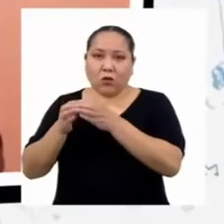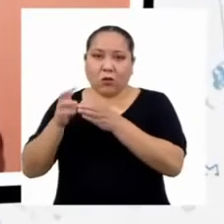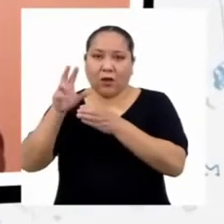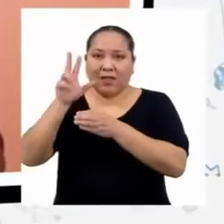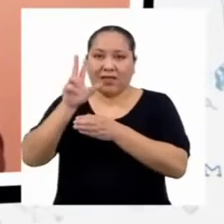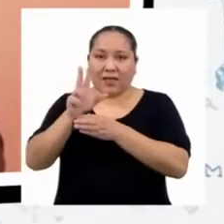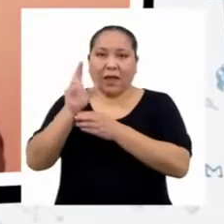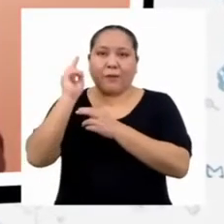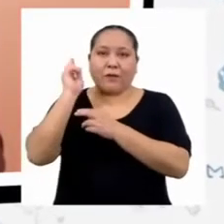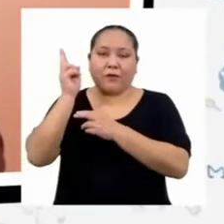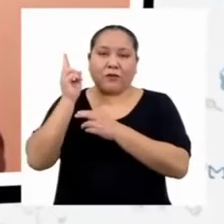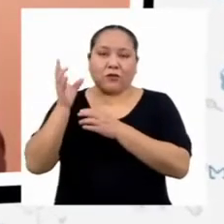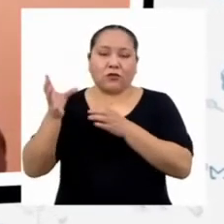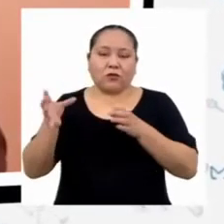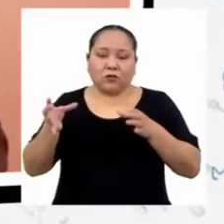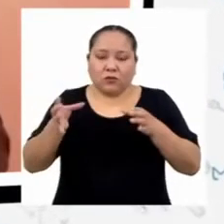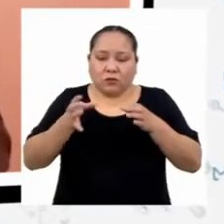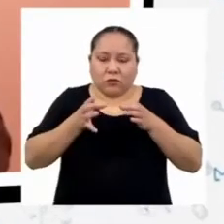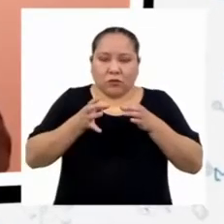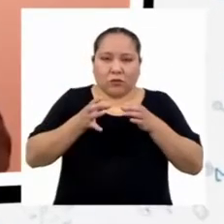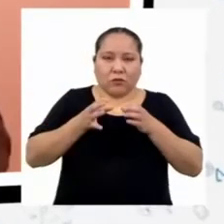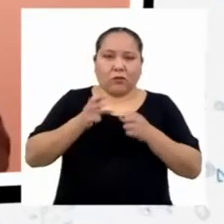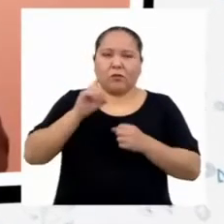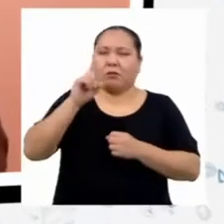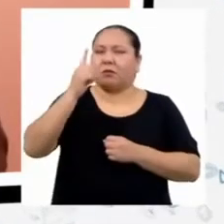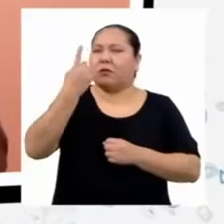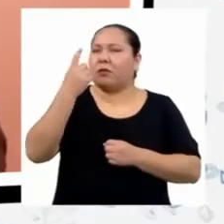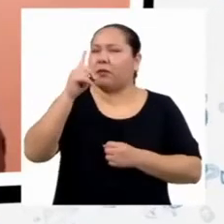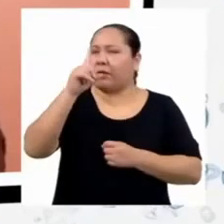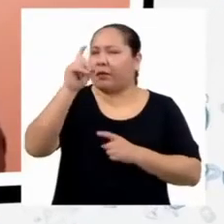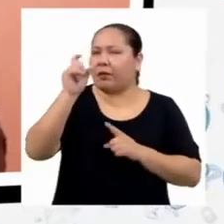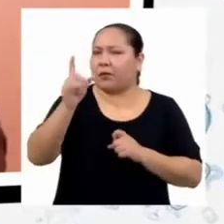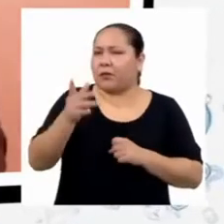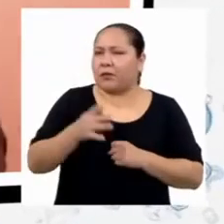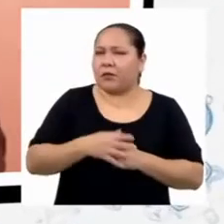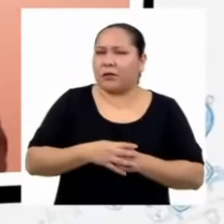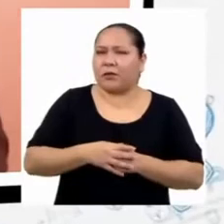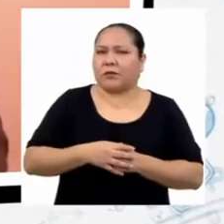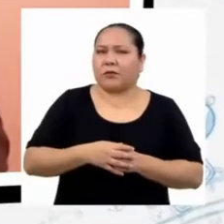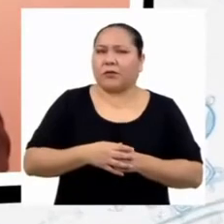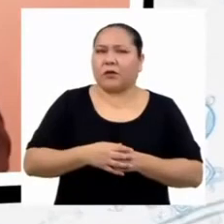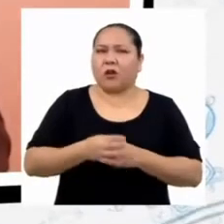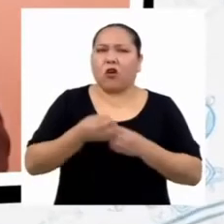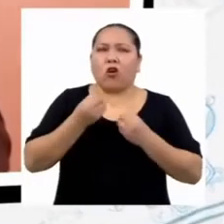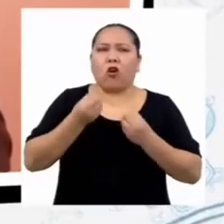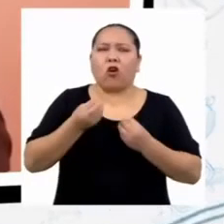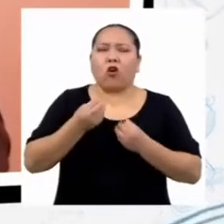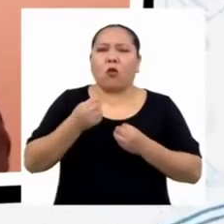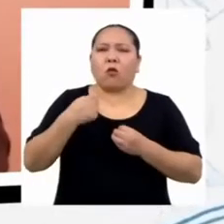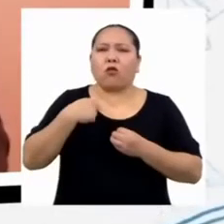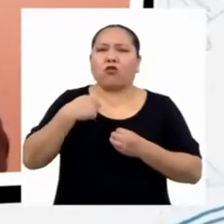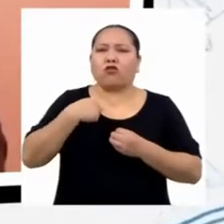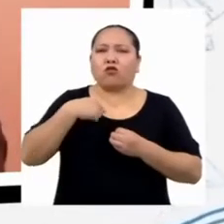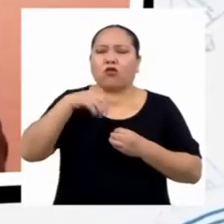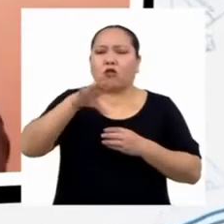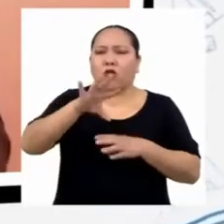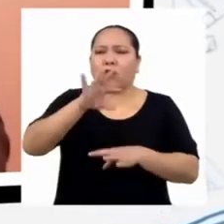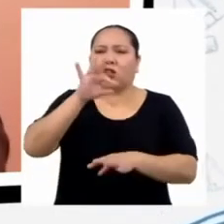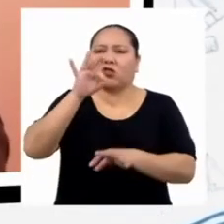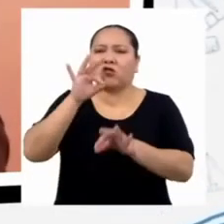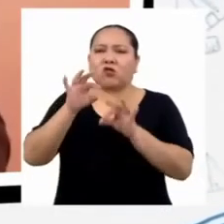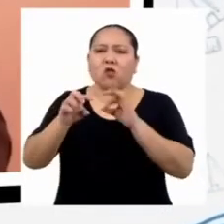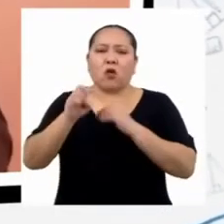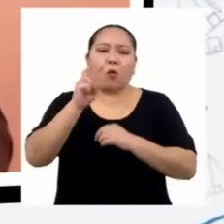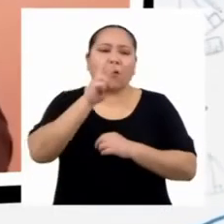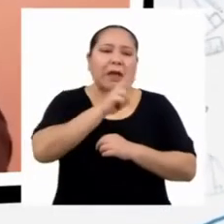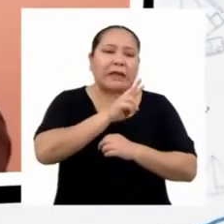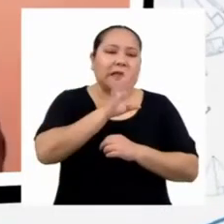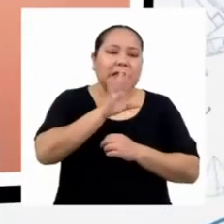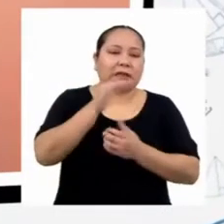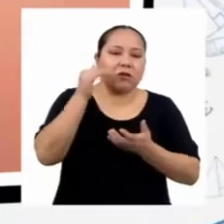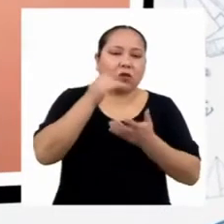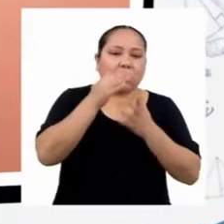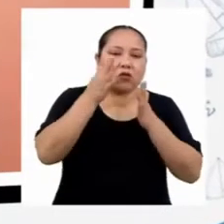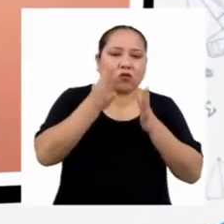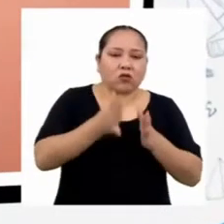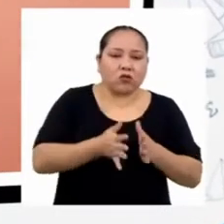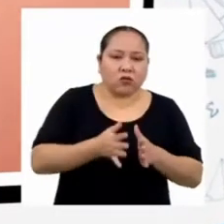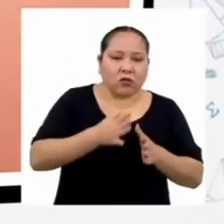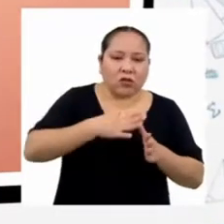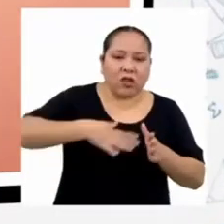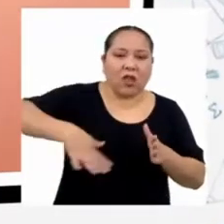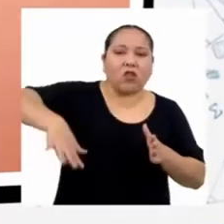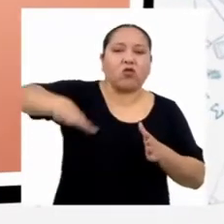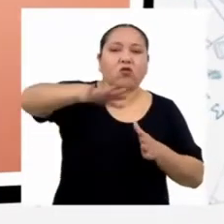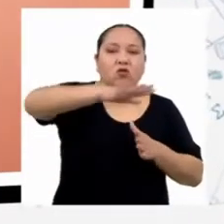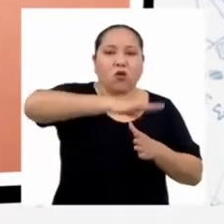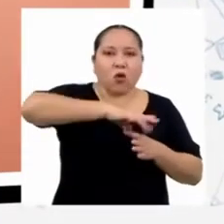3 docentes. Mi primera pregunta es ¿Cómo selecciono a los 25 estudiantes de los